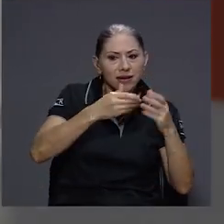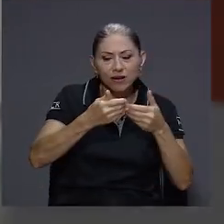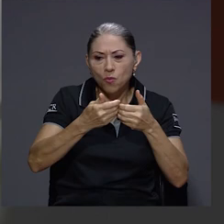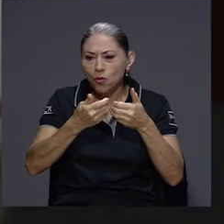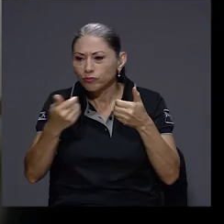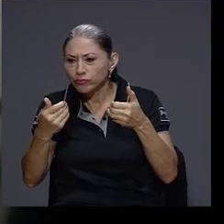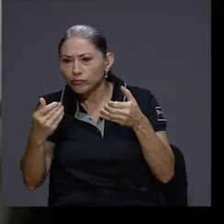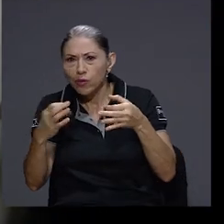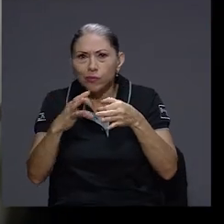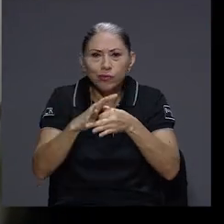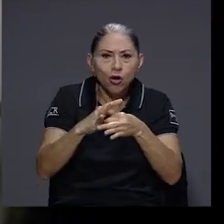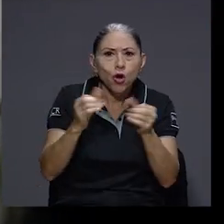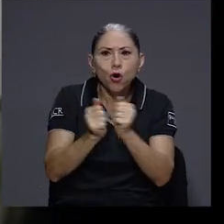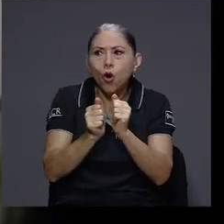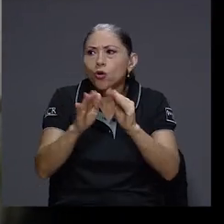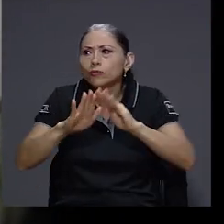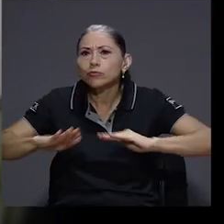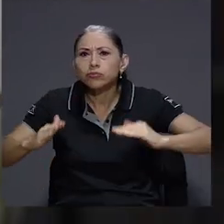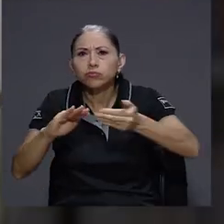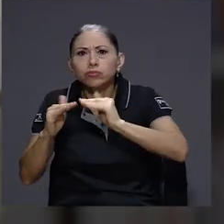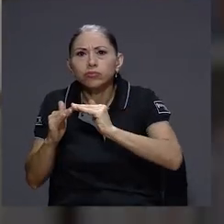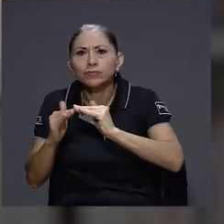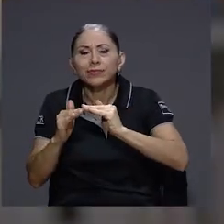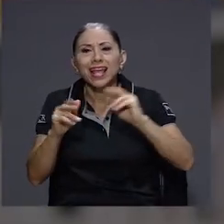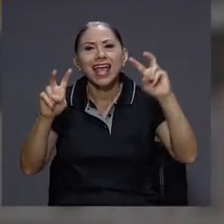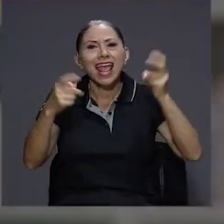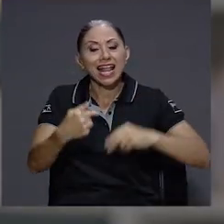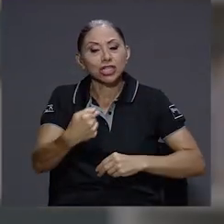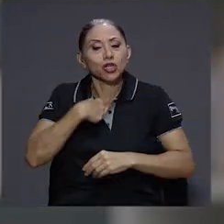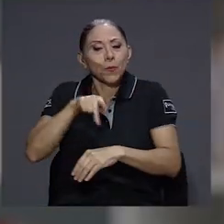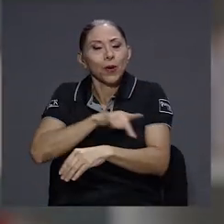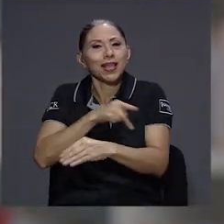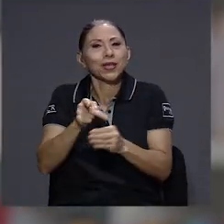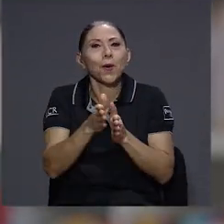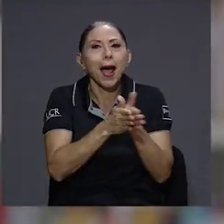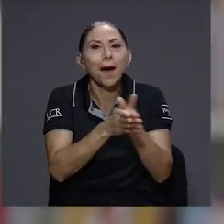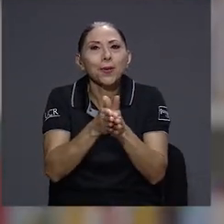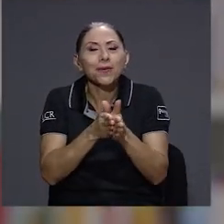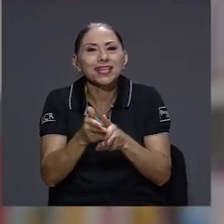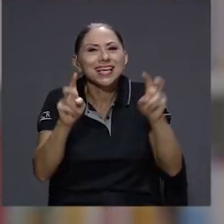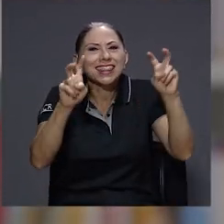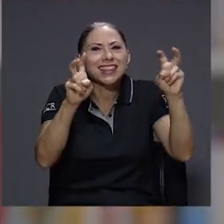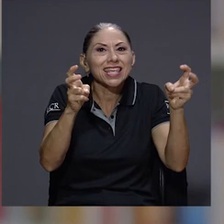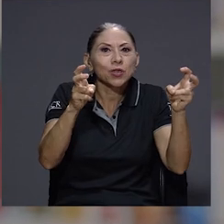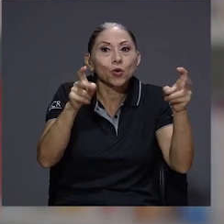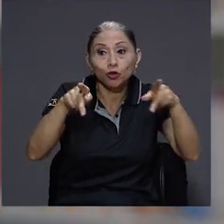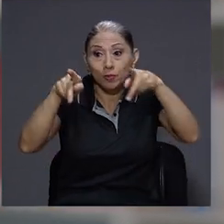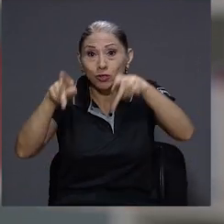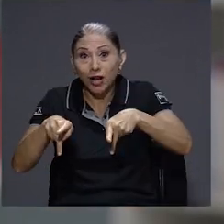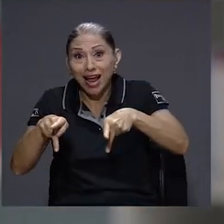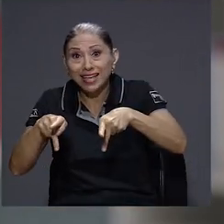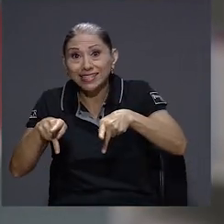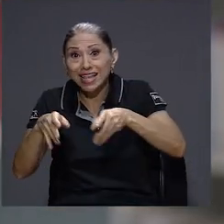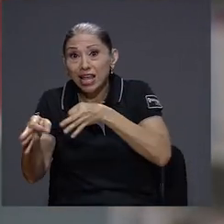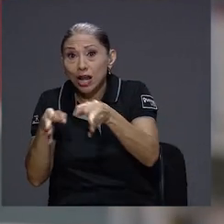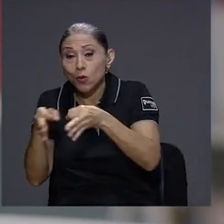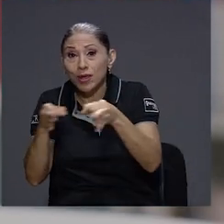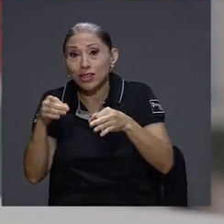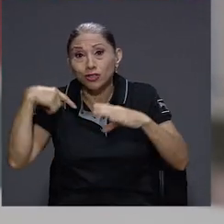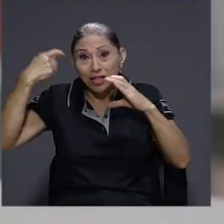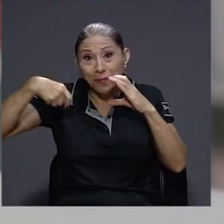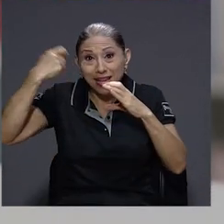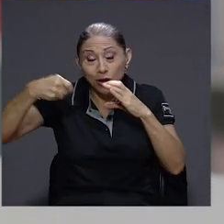centroamericano. El yo poético aprovecha títulos, personajes y argumentos de películas pop para hablar de